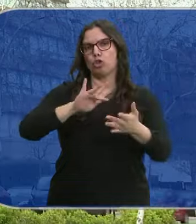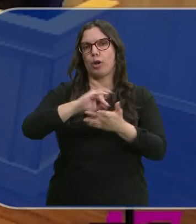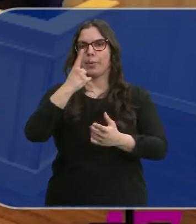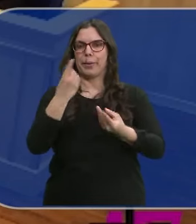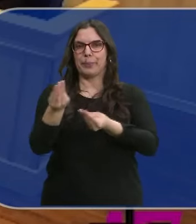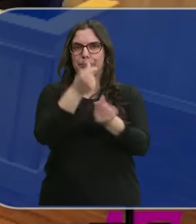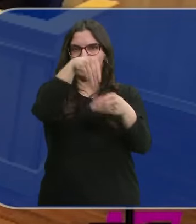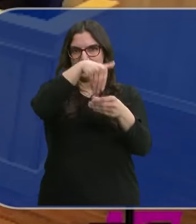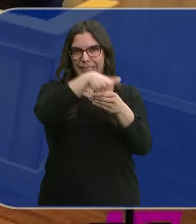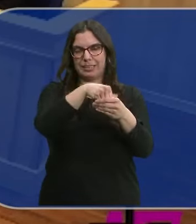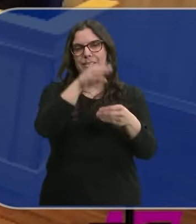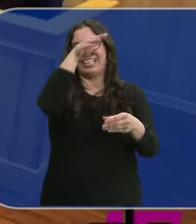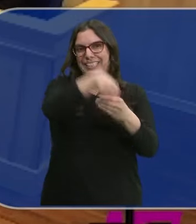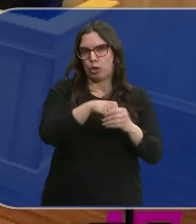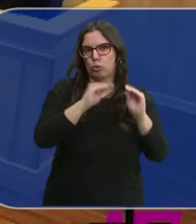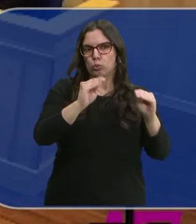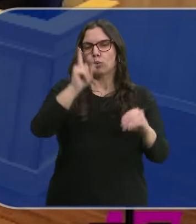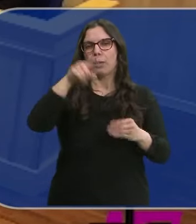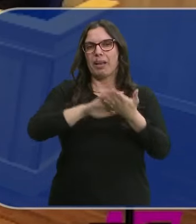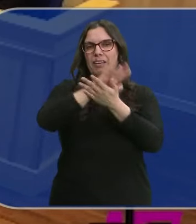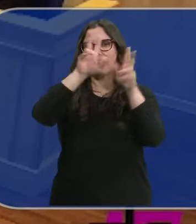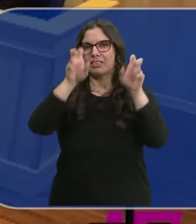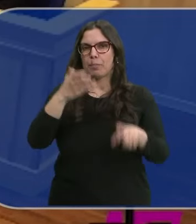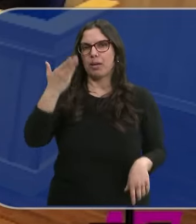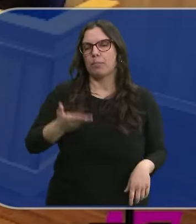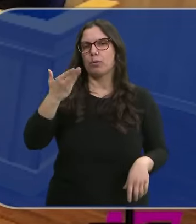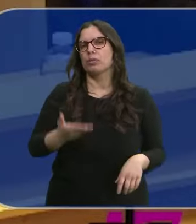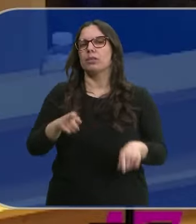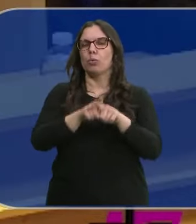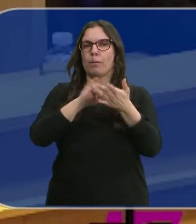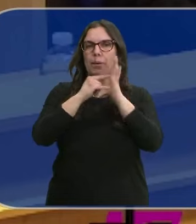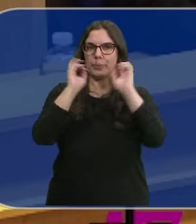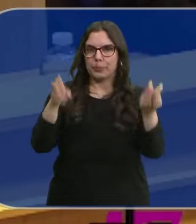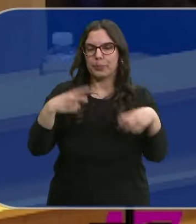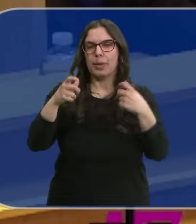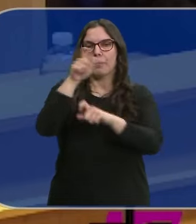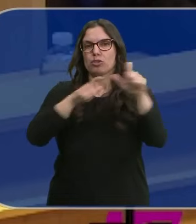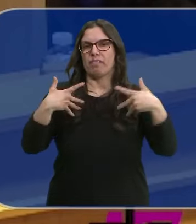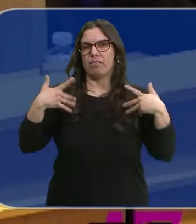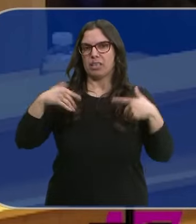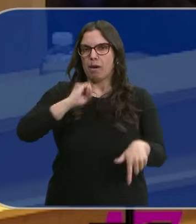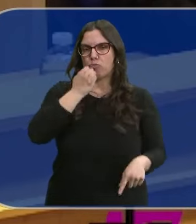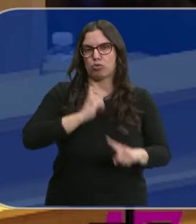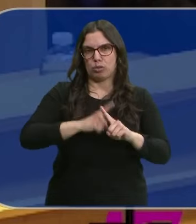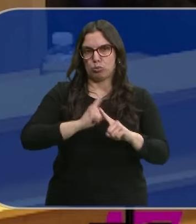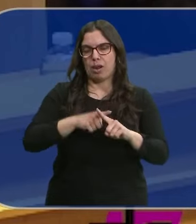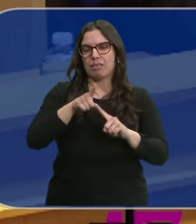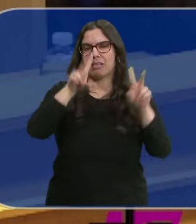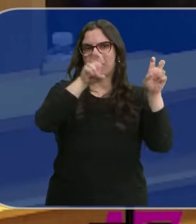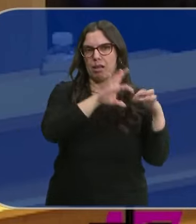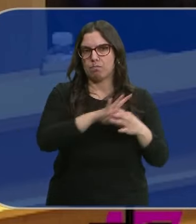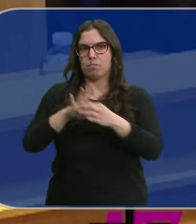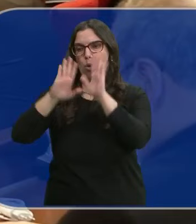primer sondeo interno. También abordarán asuntos relativos al plan de reparación integral a víctimas de abusos sexuales. Tema que ha